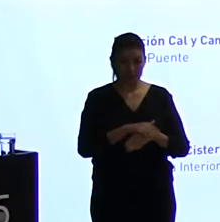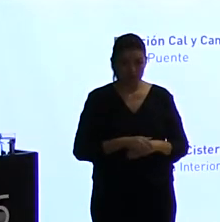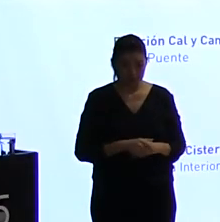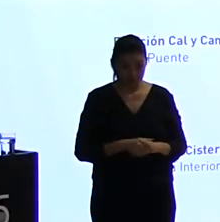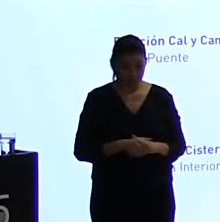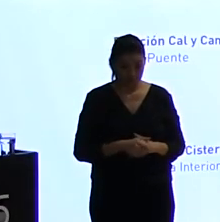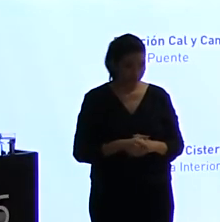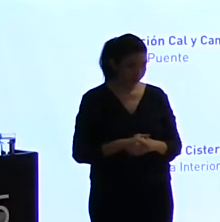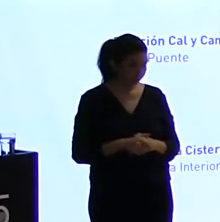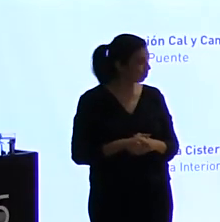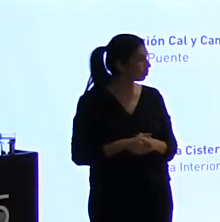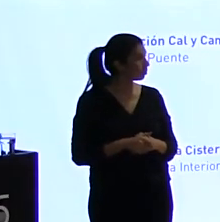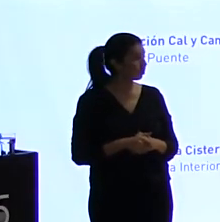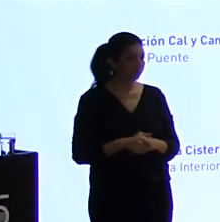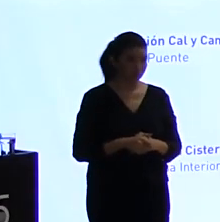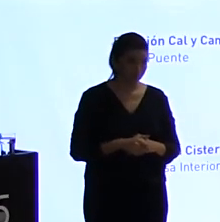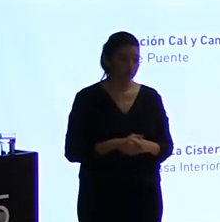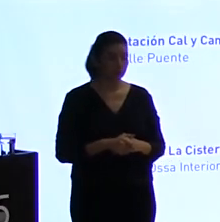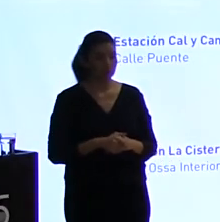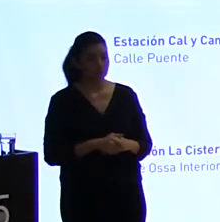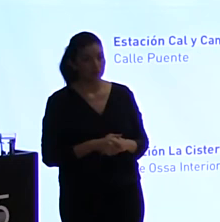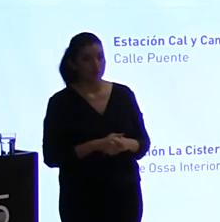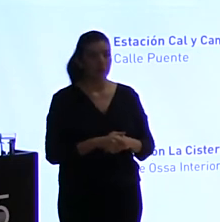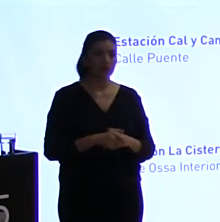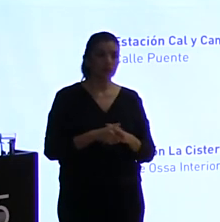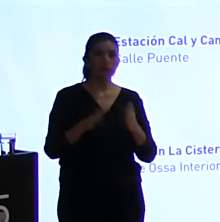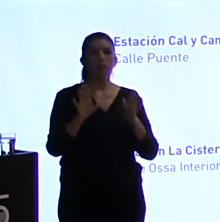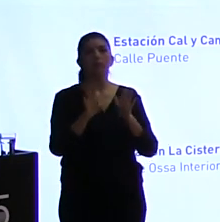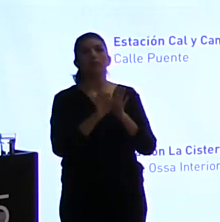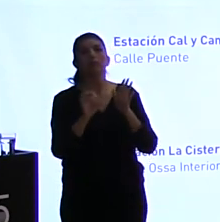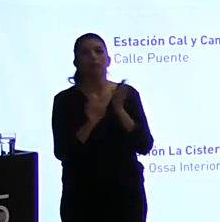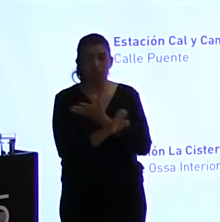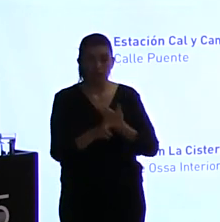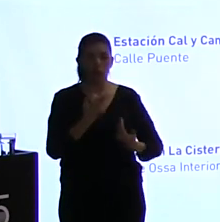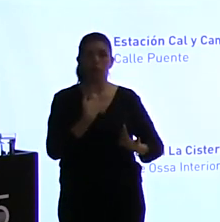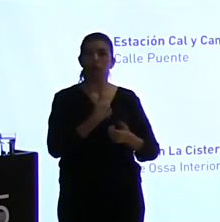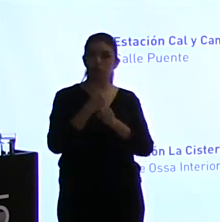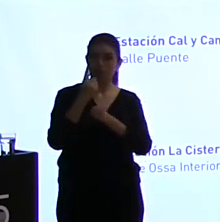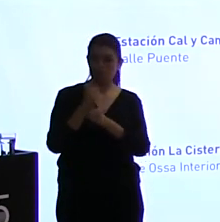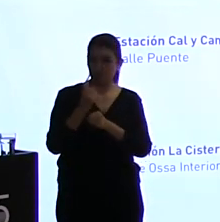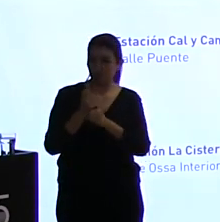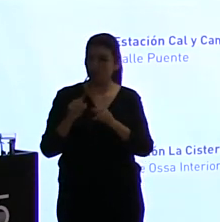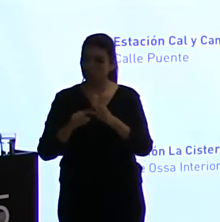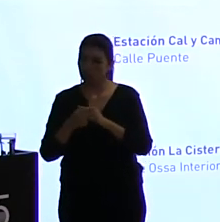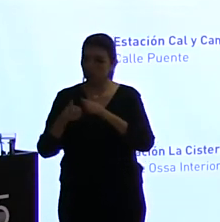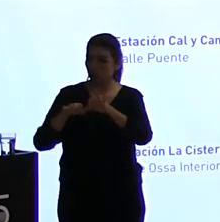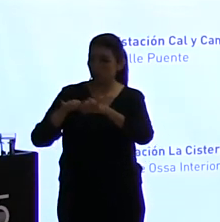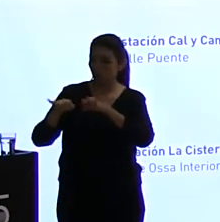hecho con pintura, trabajando con una organización cívica con un pequeño